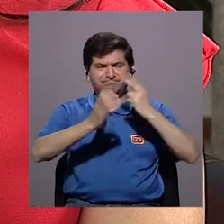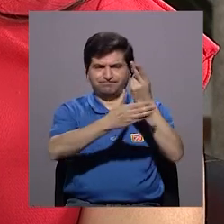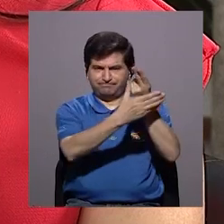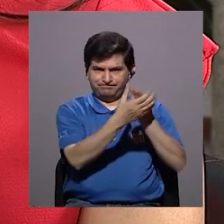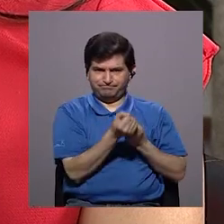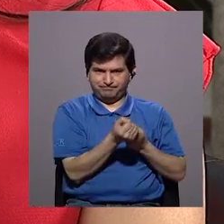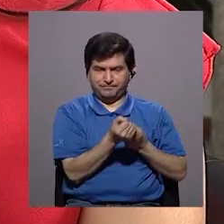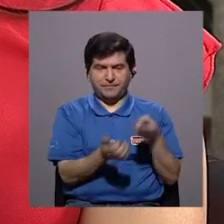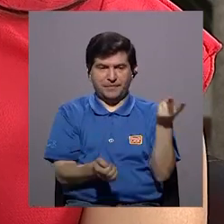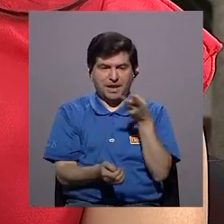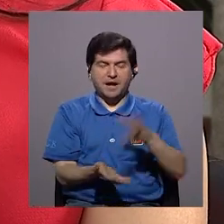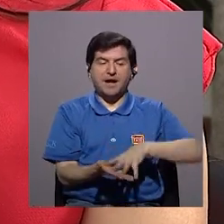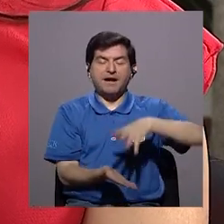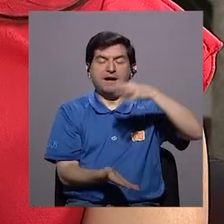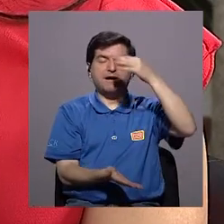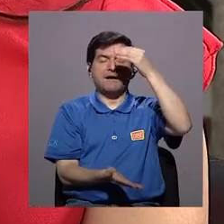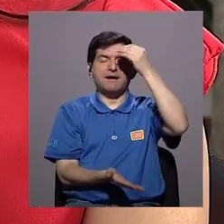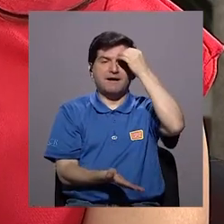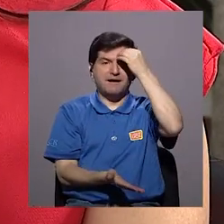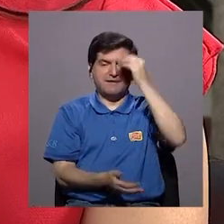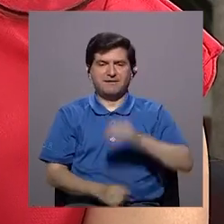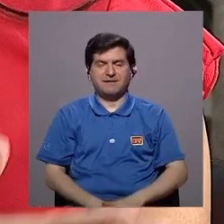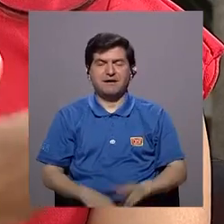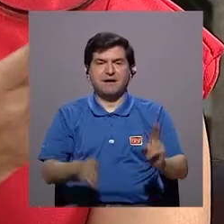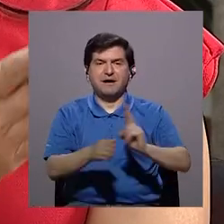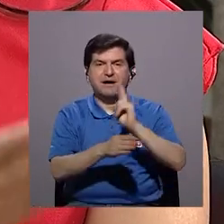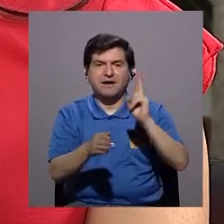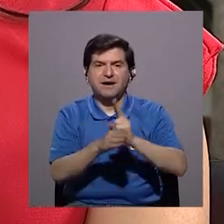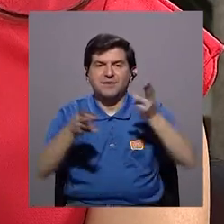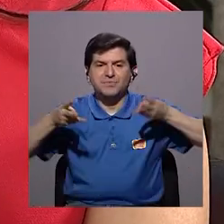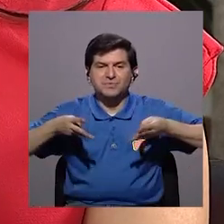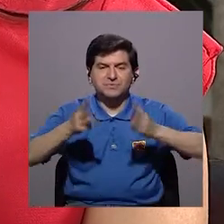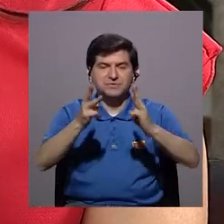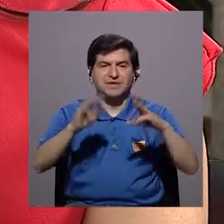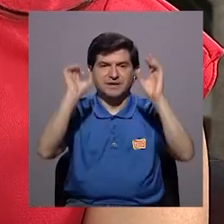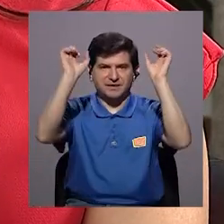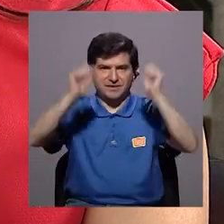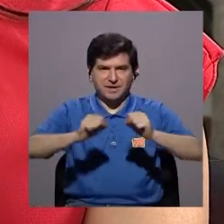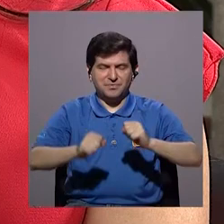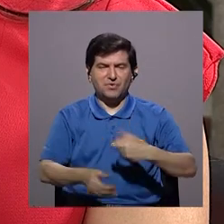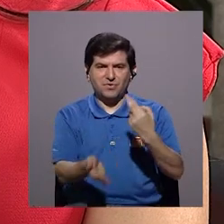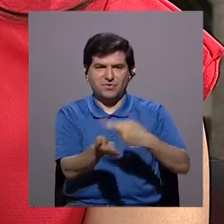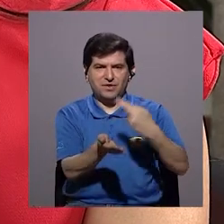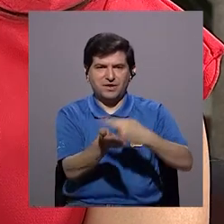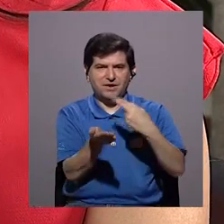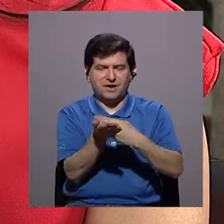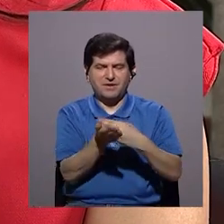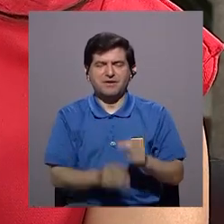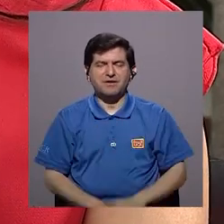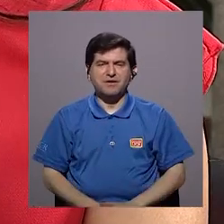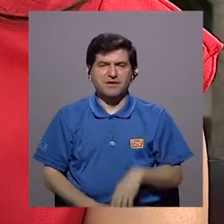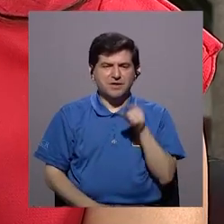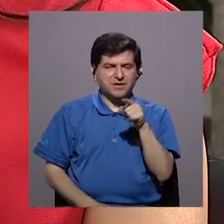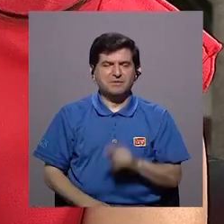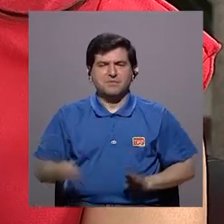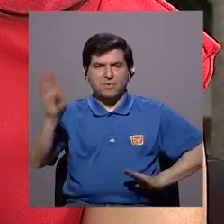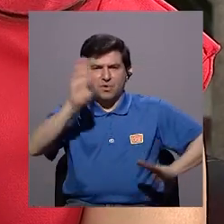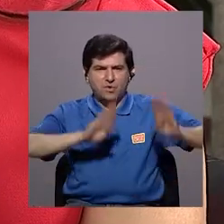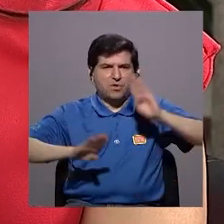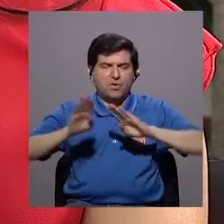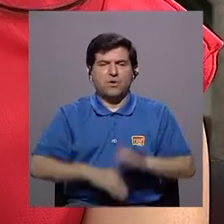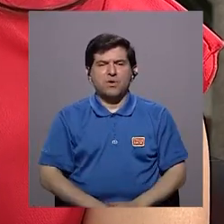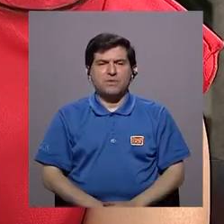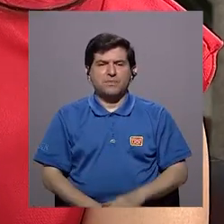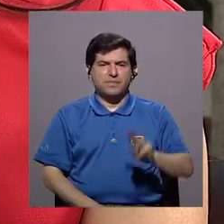comunicación con la pareja, y los dos aprenden a hacer uso del método y a llevar el ritmo biológico del moco